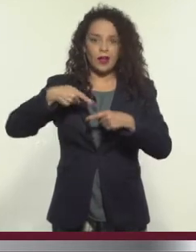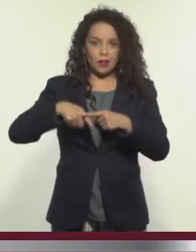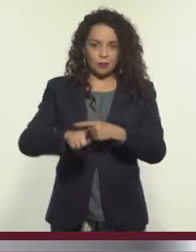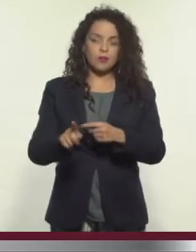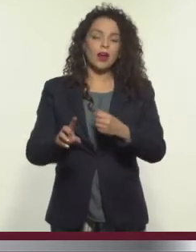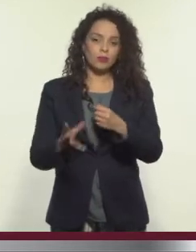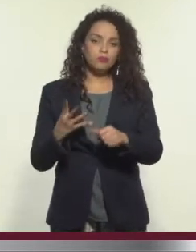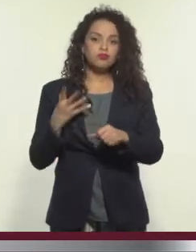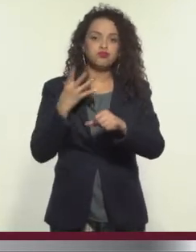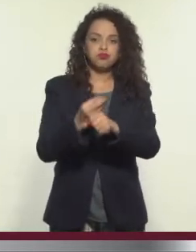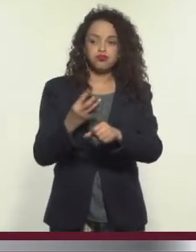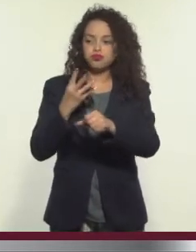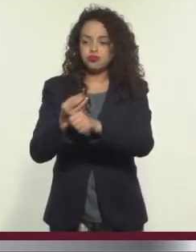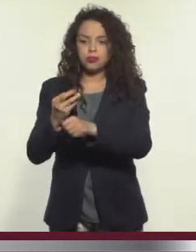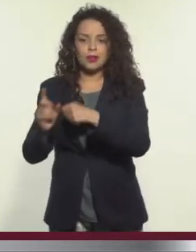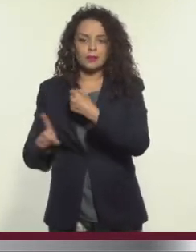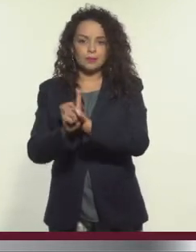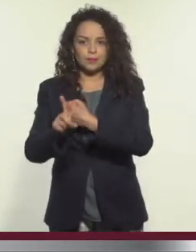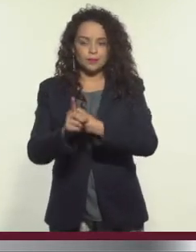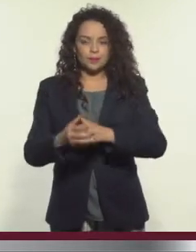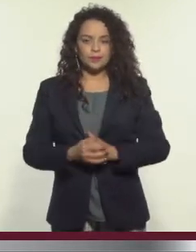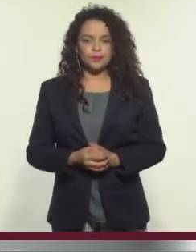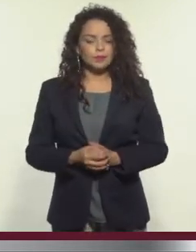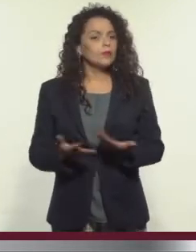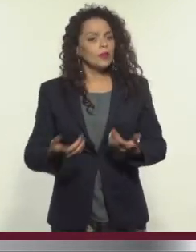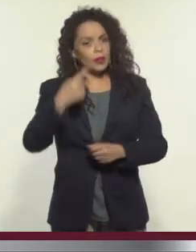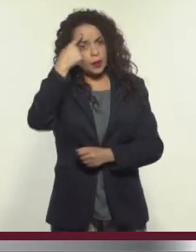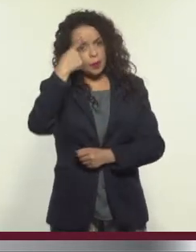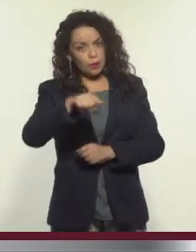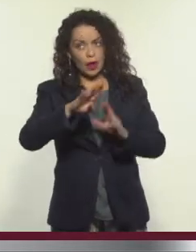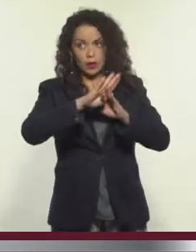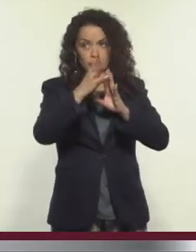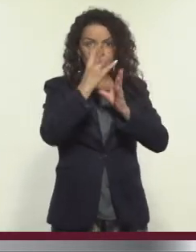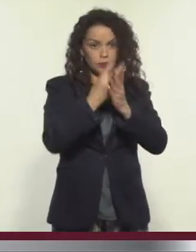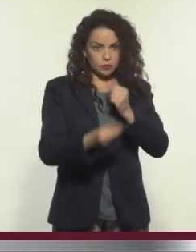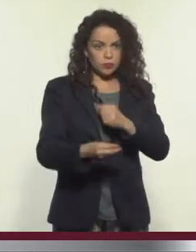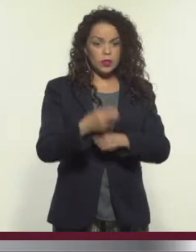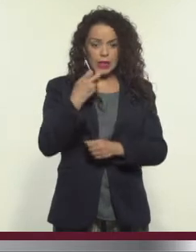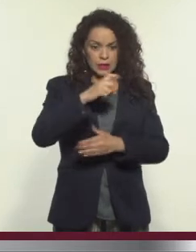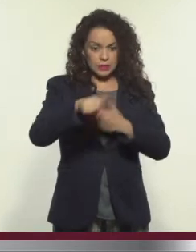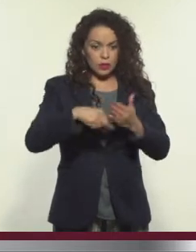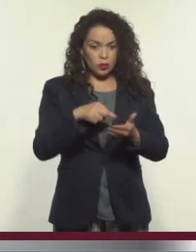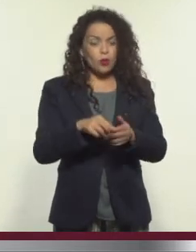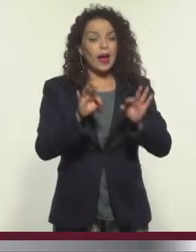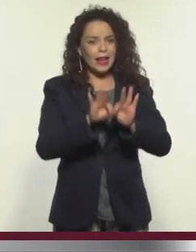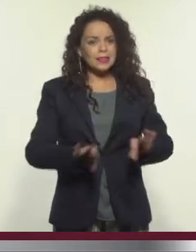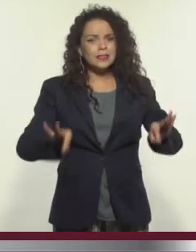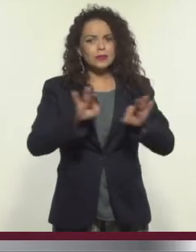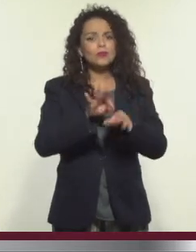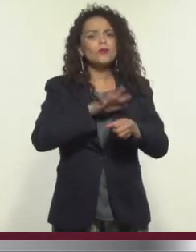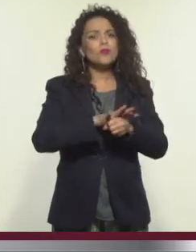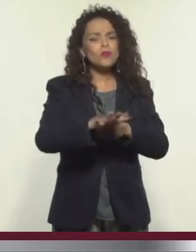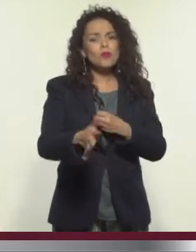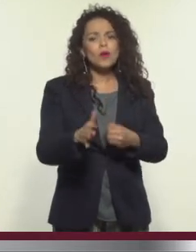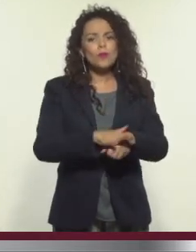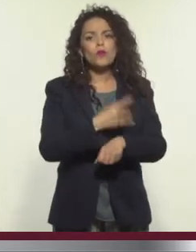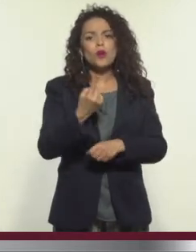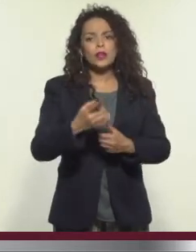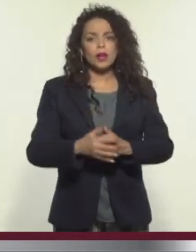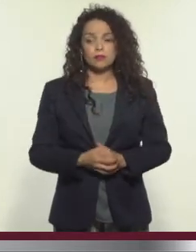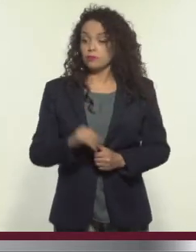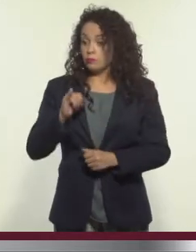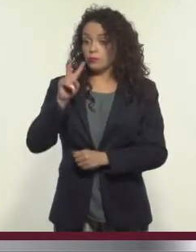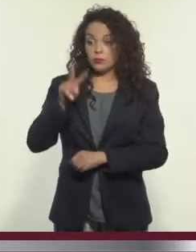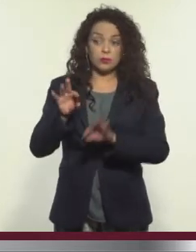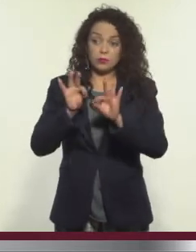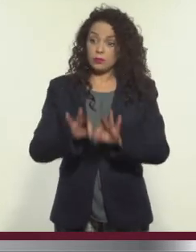probablemente resolverlas. ¿Qué tan importante es para los migrantes contar con un espacio así? Fundamental. Ya